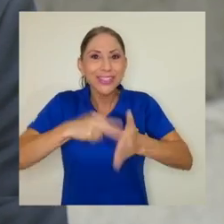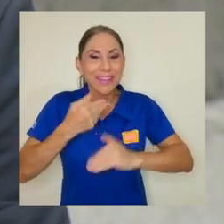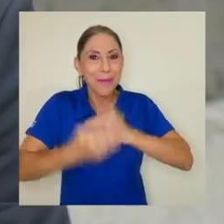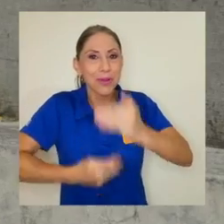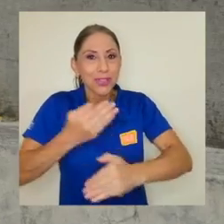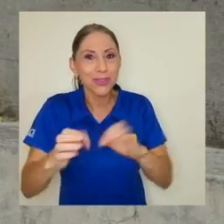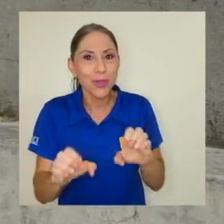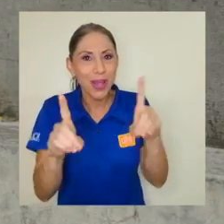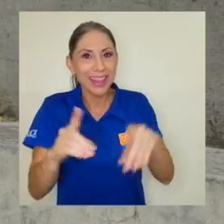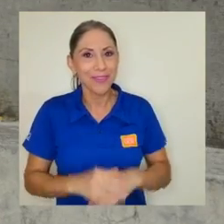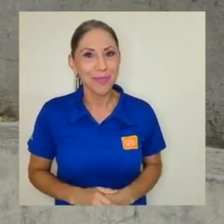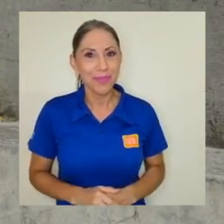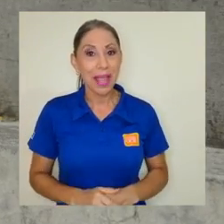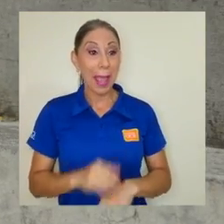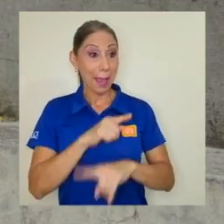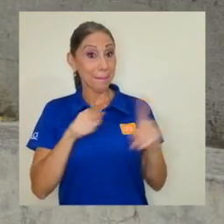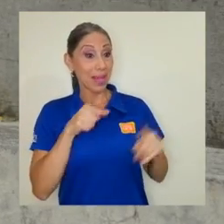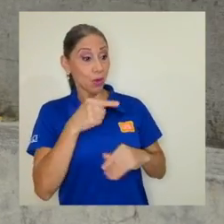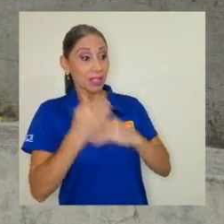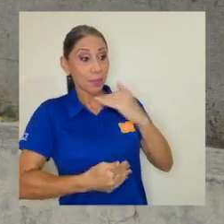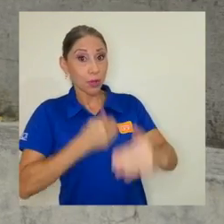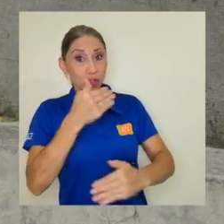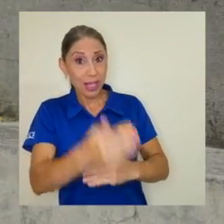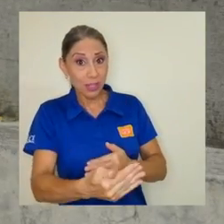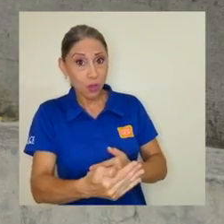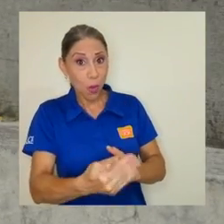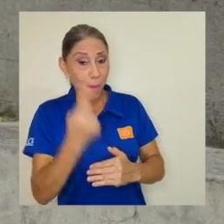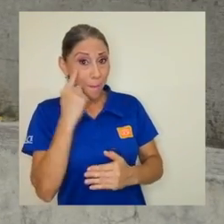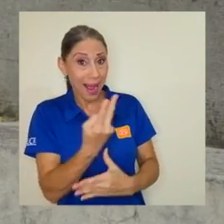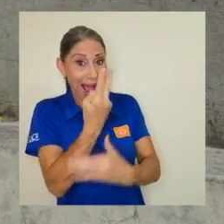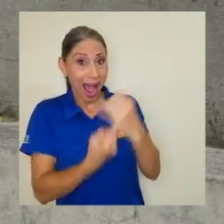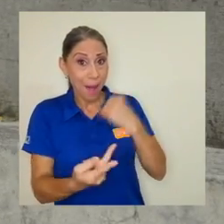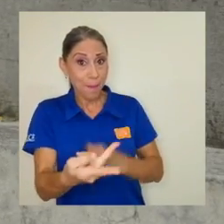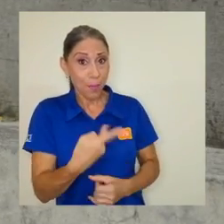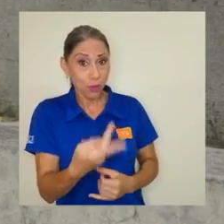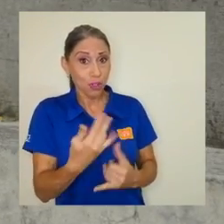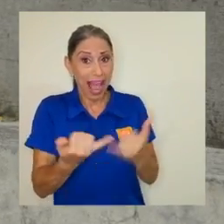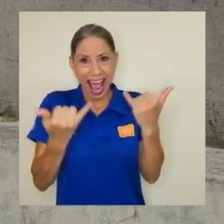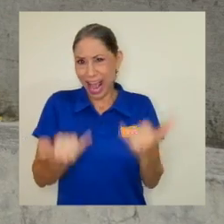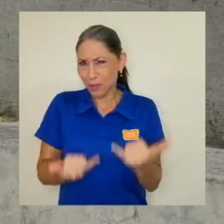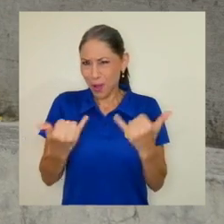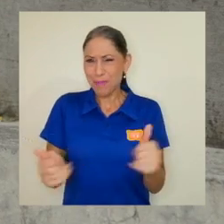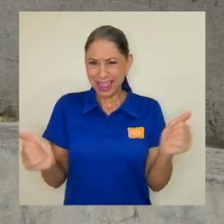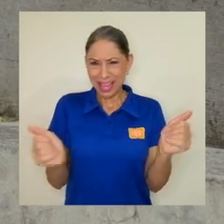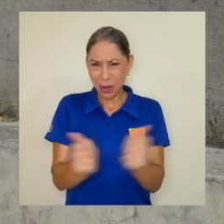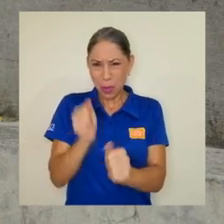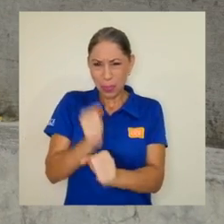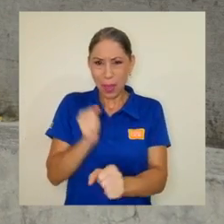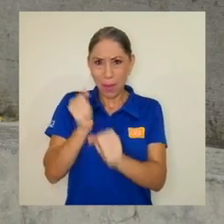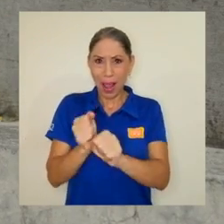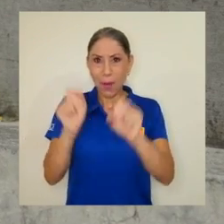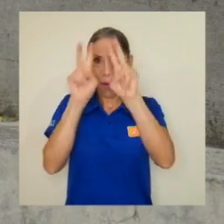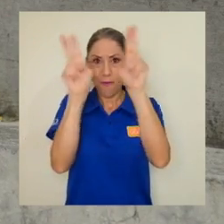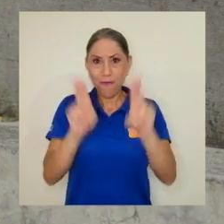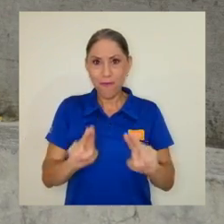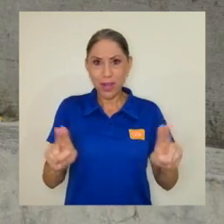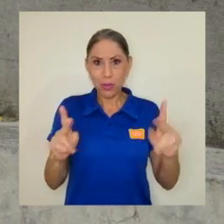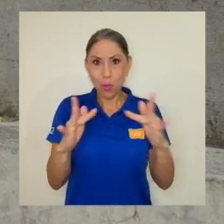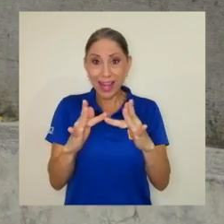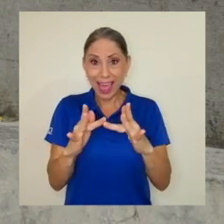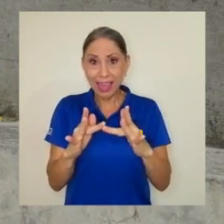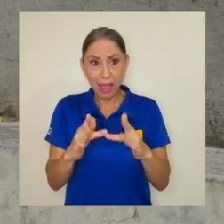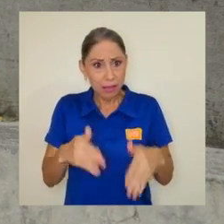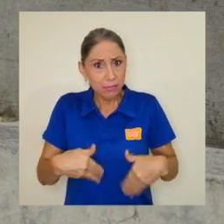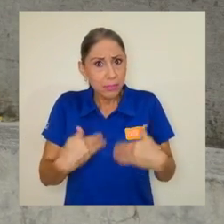educativo. Pero ese proceso, ese crecimiento para ambos, lo traigo yo al contexto actual de la virtualidad y de la pandemia, ¿lo posibilita